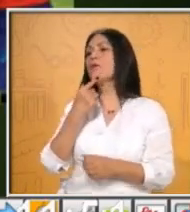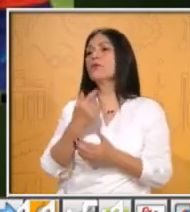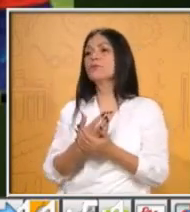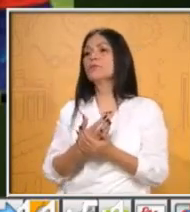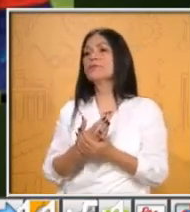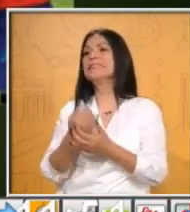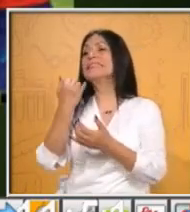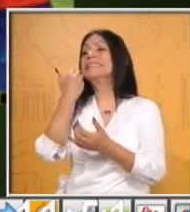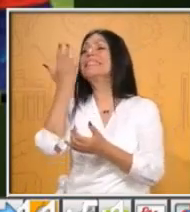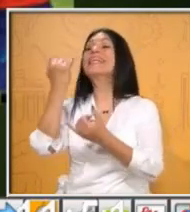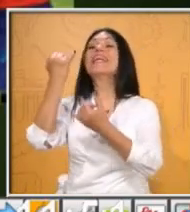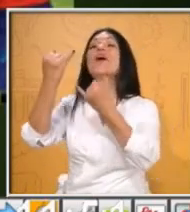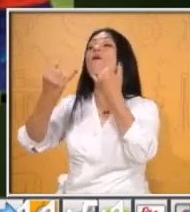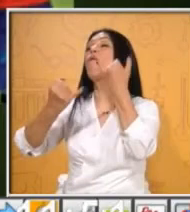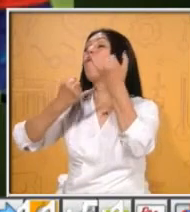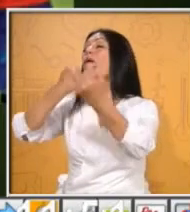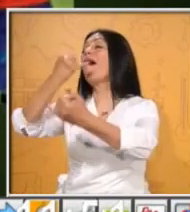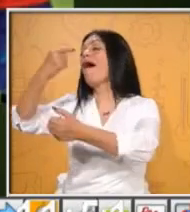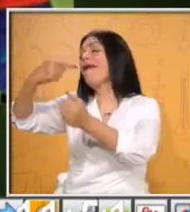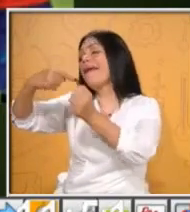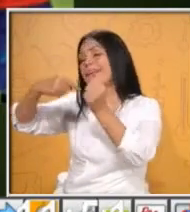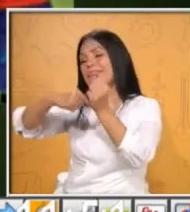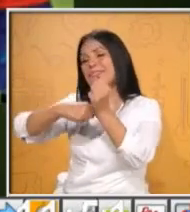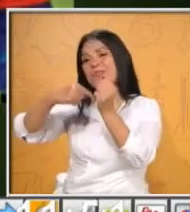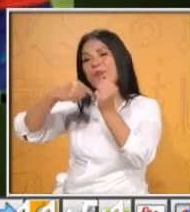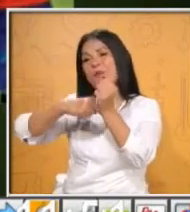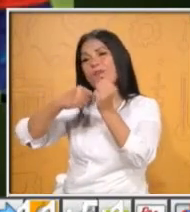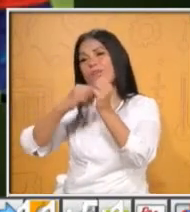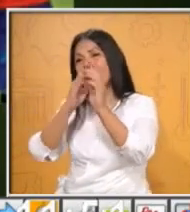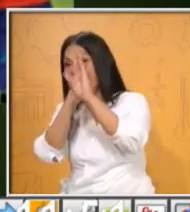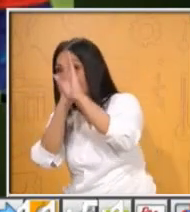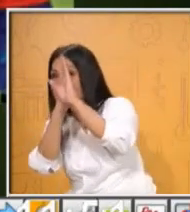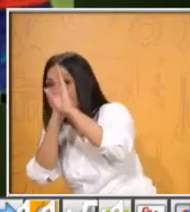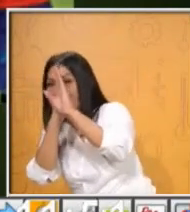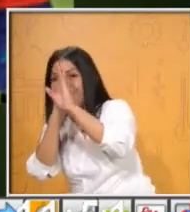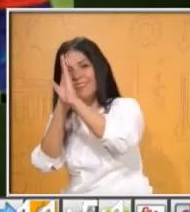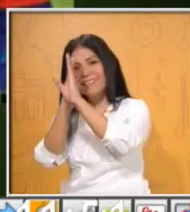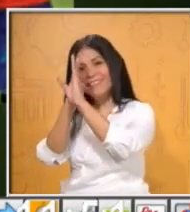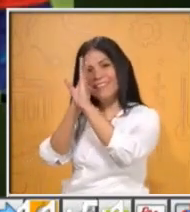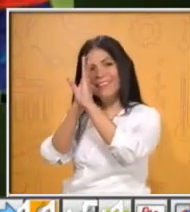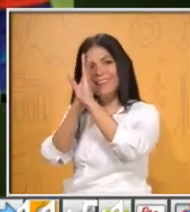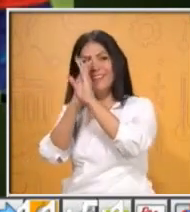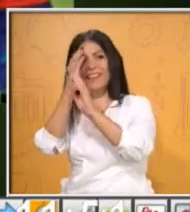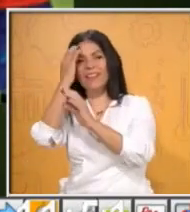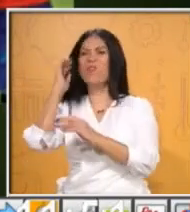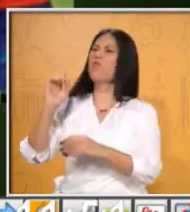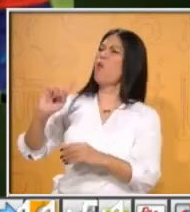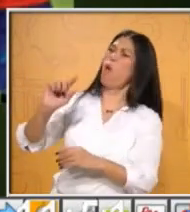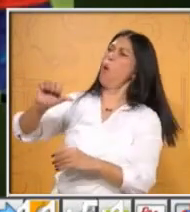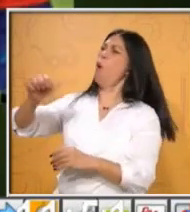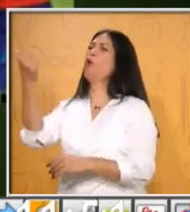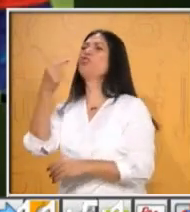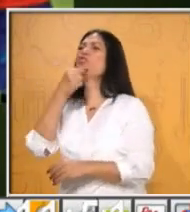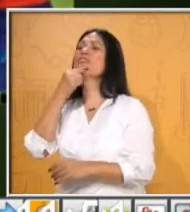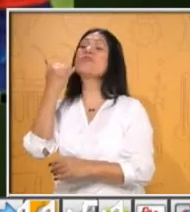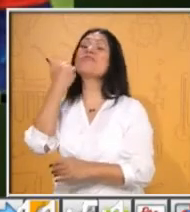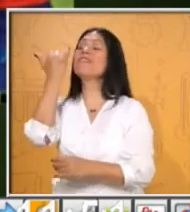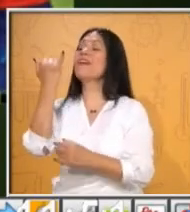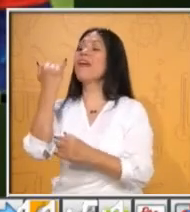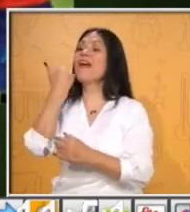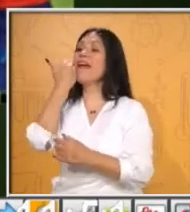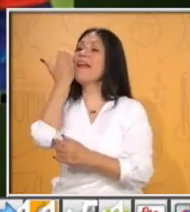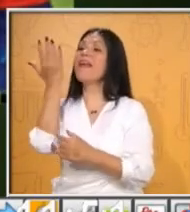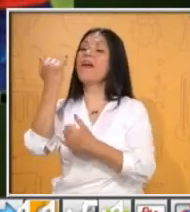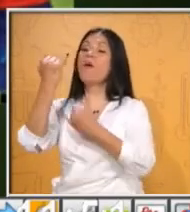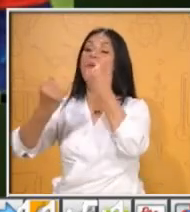no jugamos a las escondidas? No, no, maestra, yo quiero jugar videojuegos. Ahí ya tenemos un